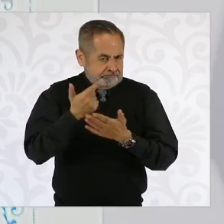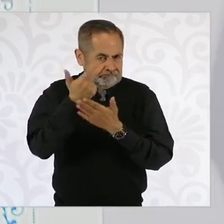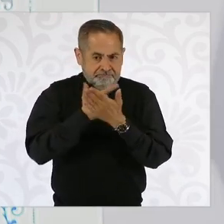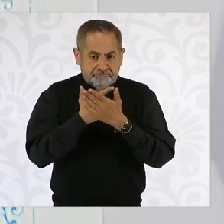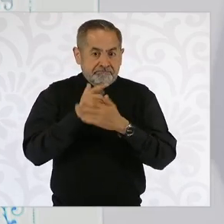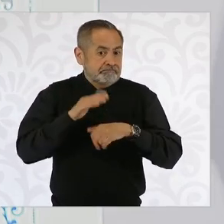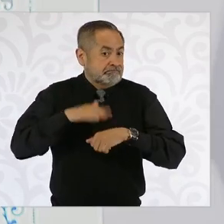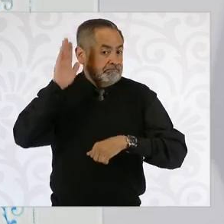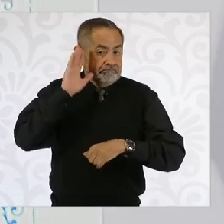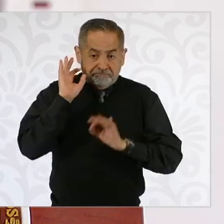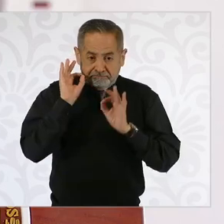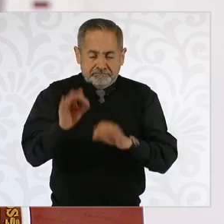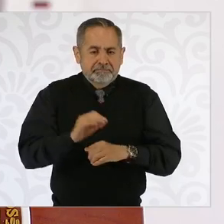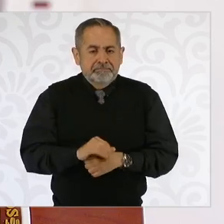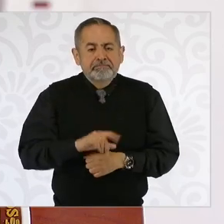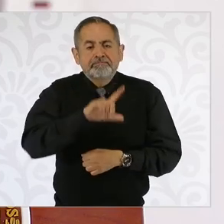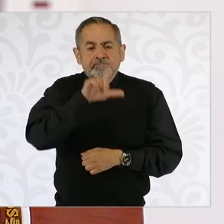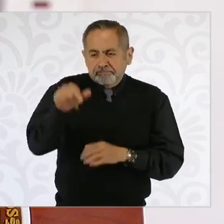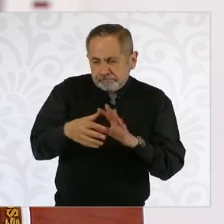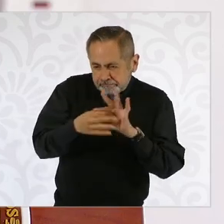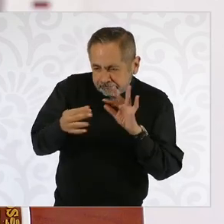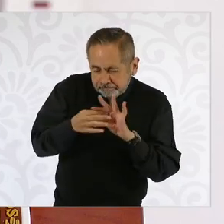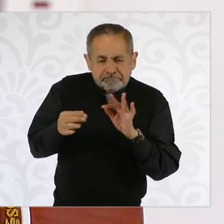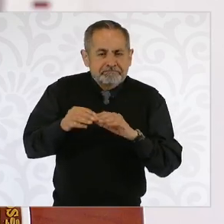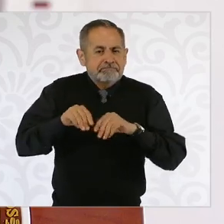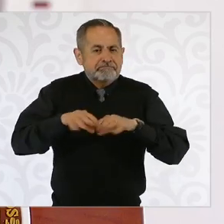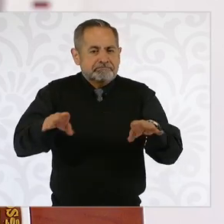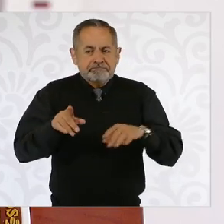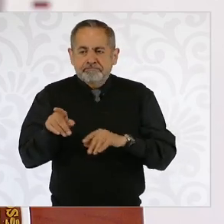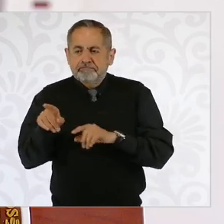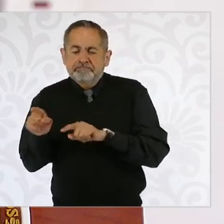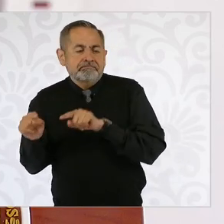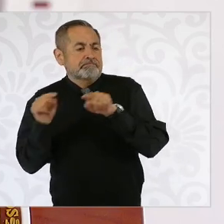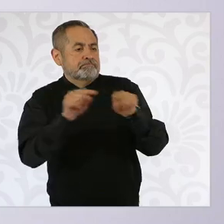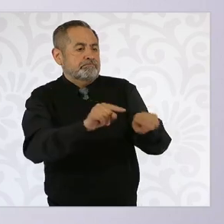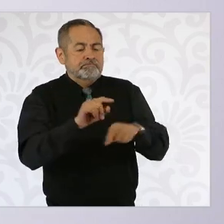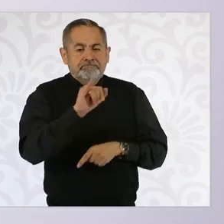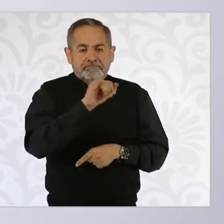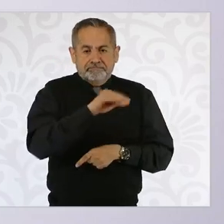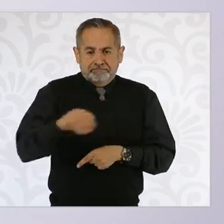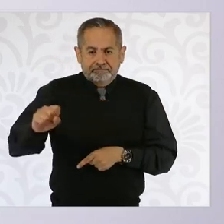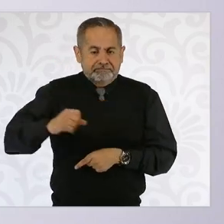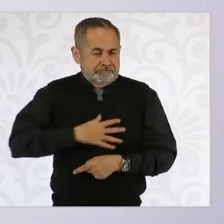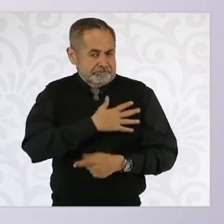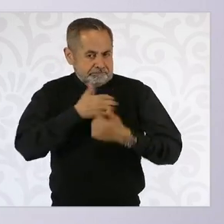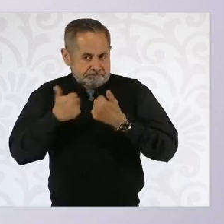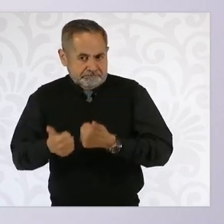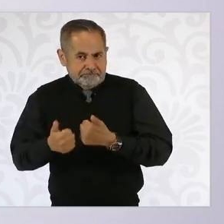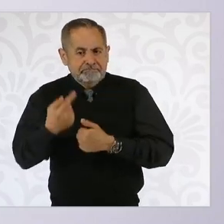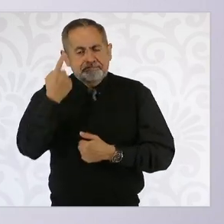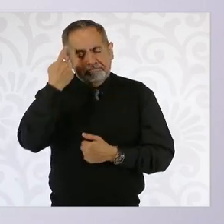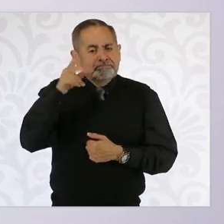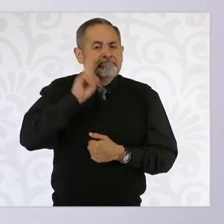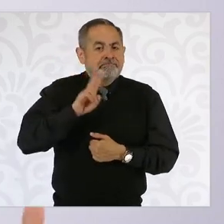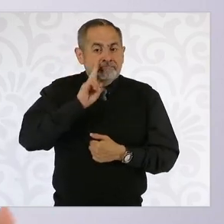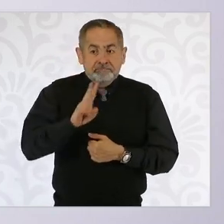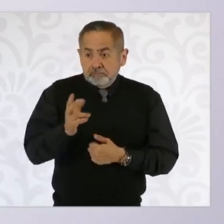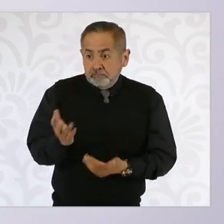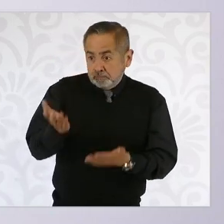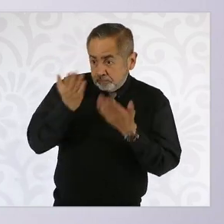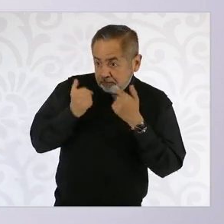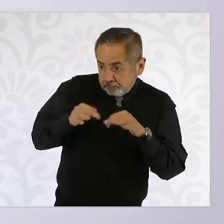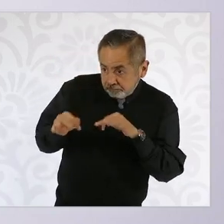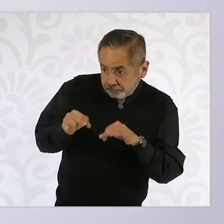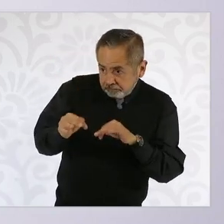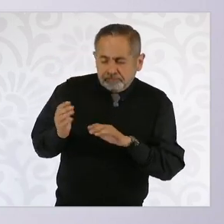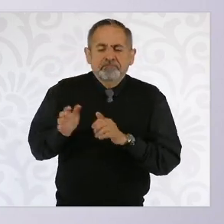Vamos a orientarlos también a IMSS Bienestar para que puedan, si algunos de ellos no tienen empleo, poder